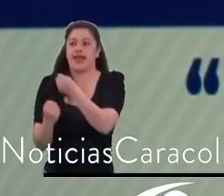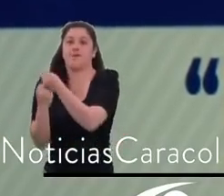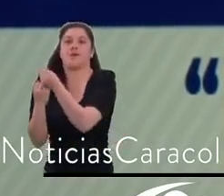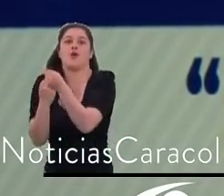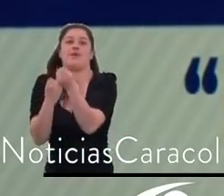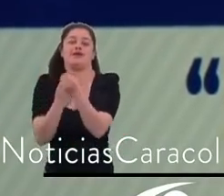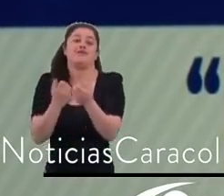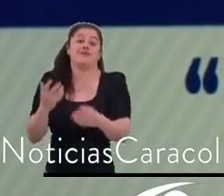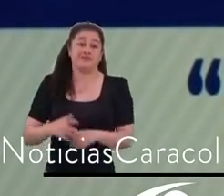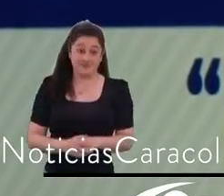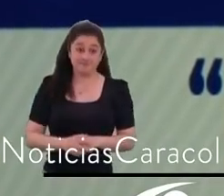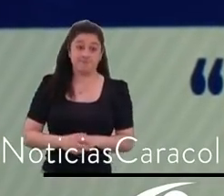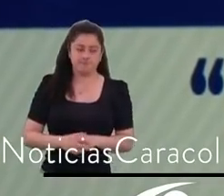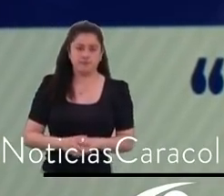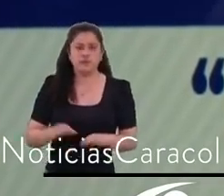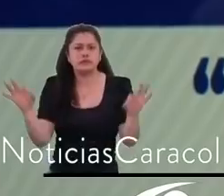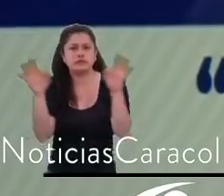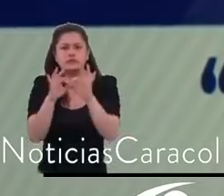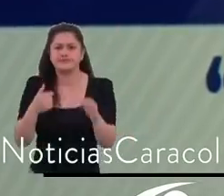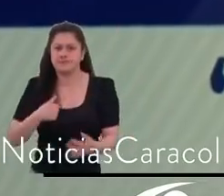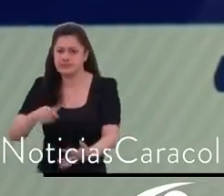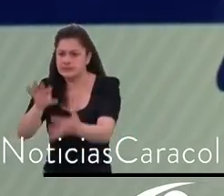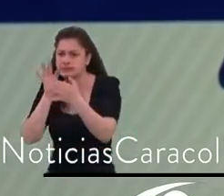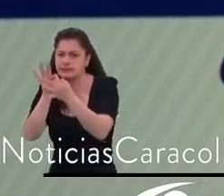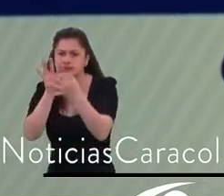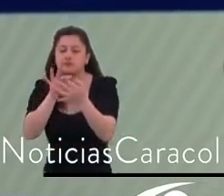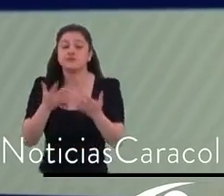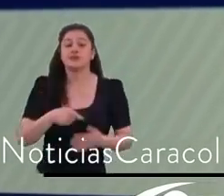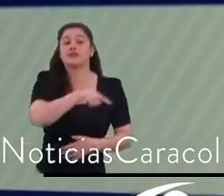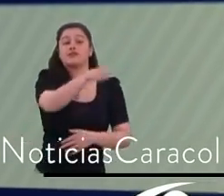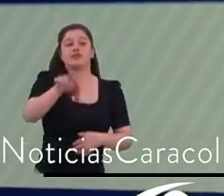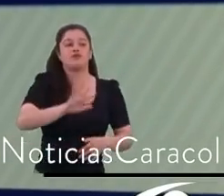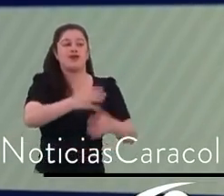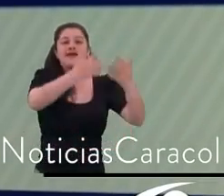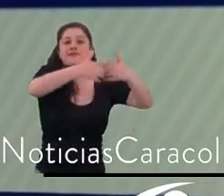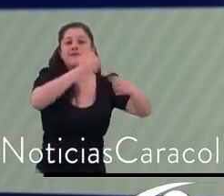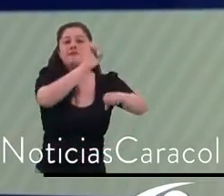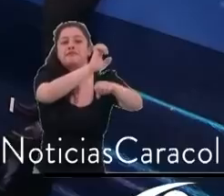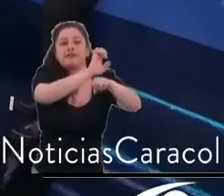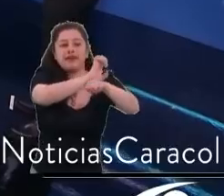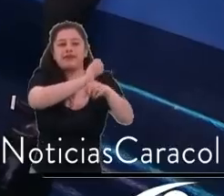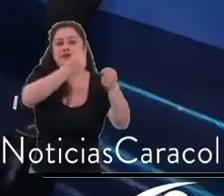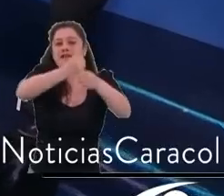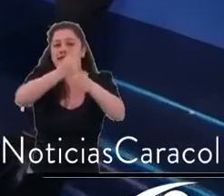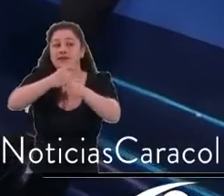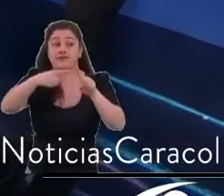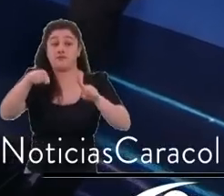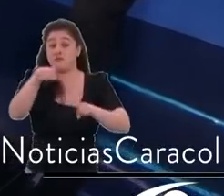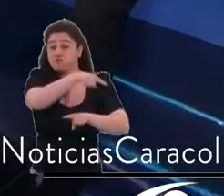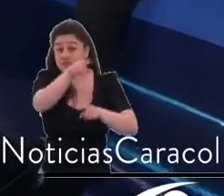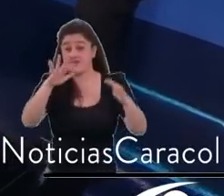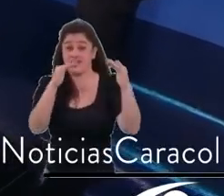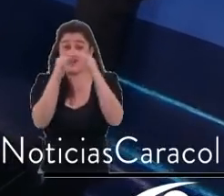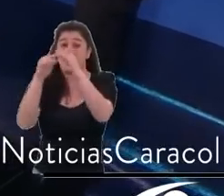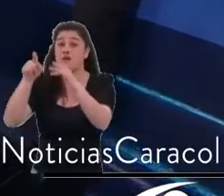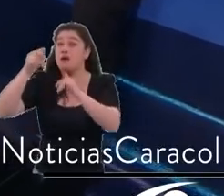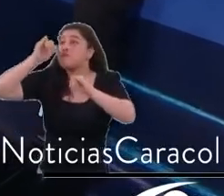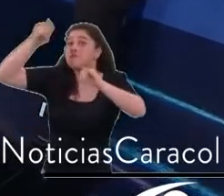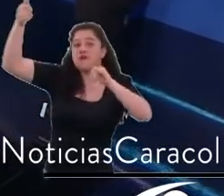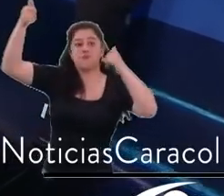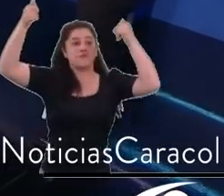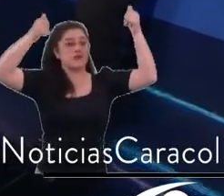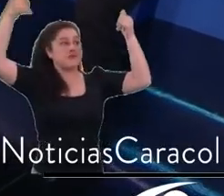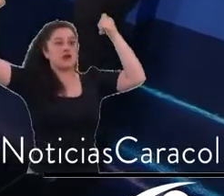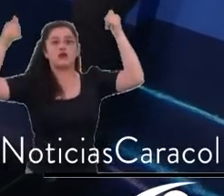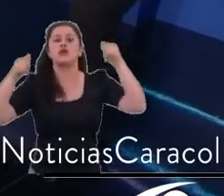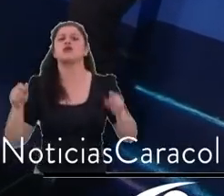con la ciudadanía, conectar las cámaras, reactivar los frentes de seguridad, que todos tengamos más ojos en la calle y alertemos y nos cuidemos entre todos, hemos reactivado los